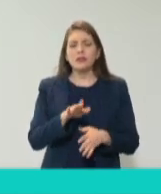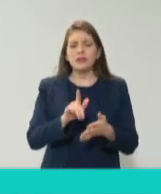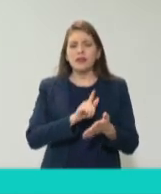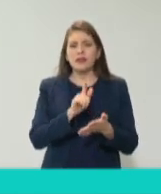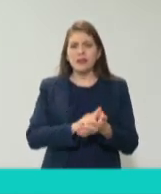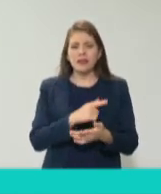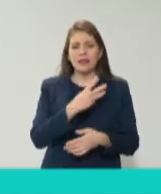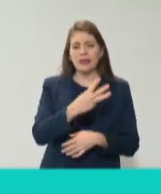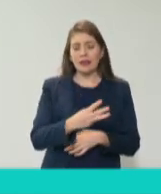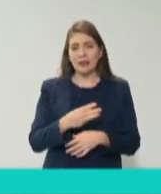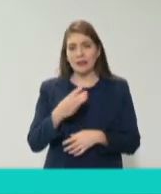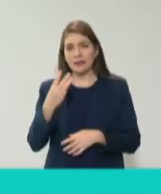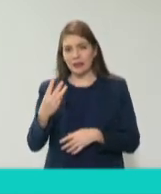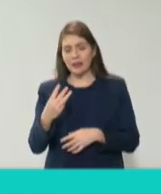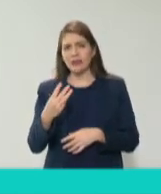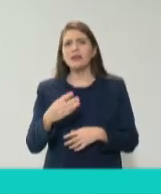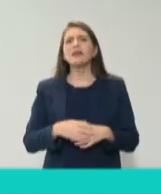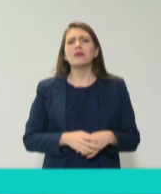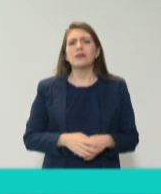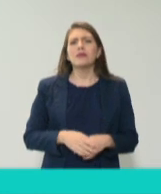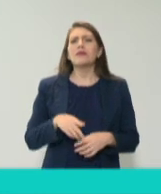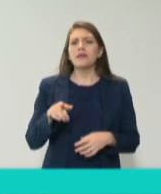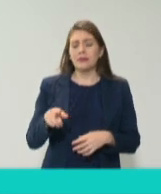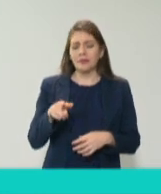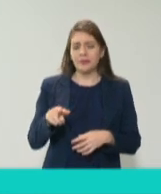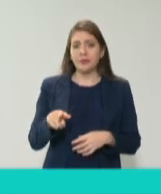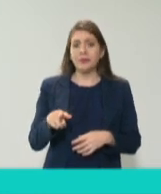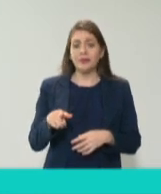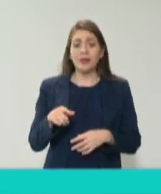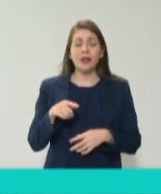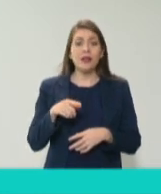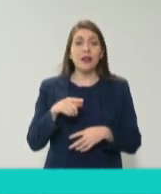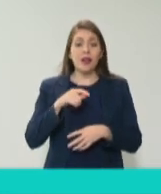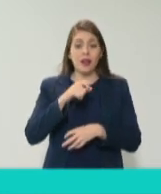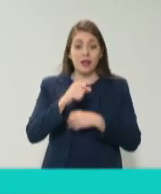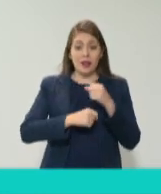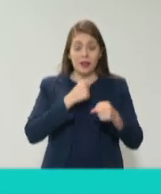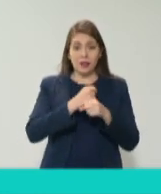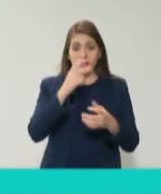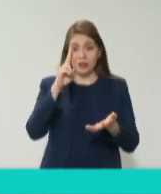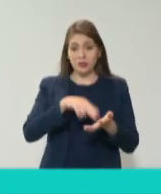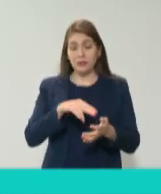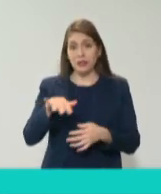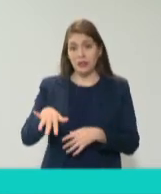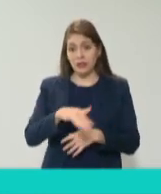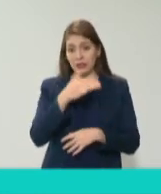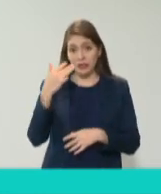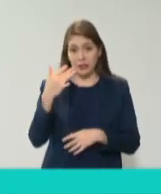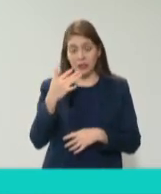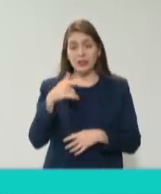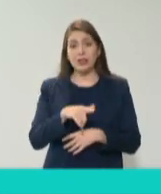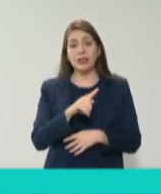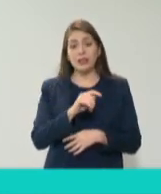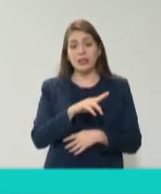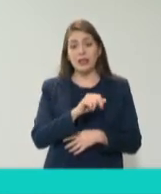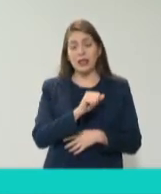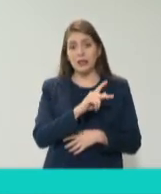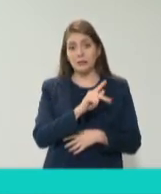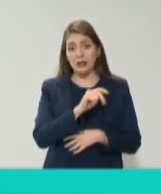y de dónde viene en 2015 Transparencia Mexicana junto con el INCO